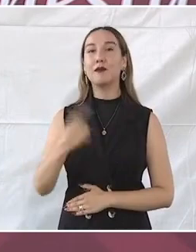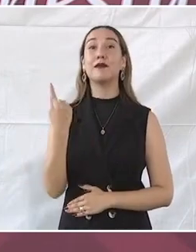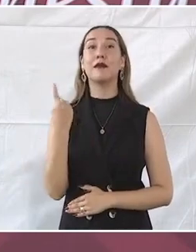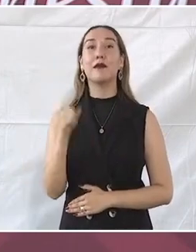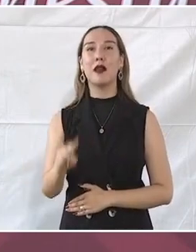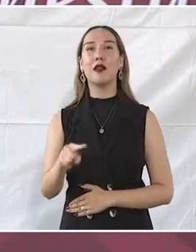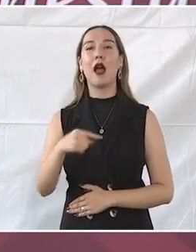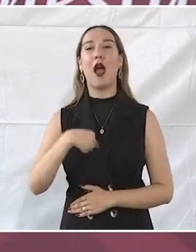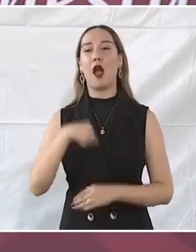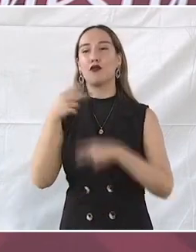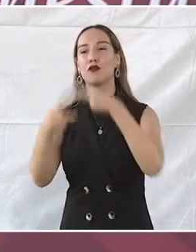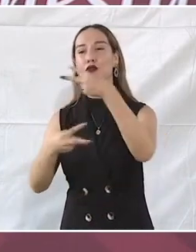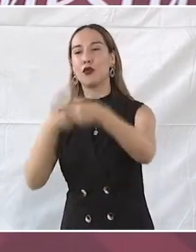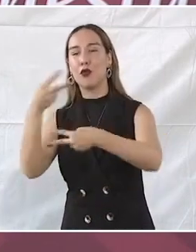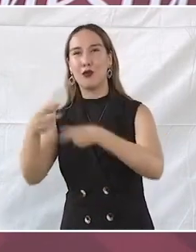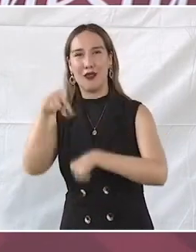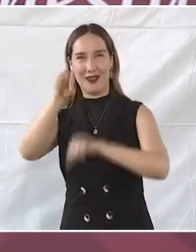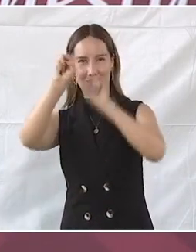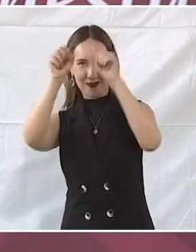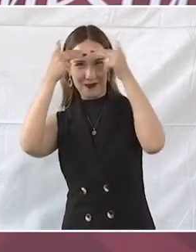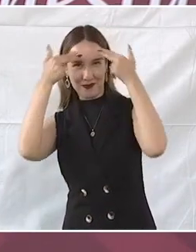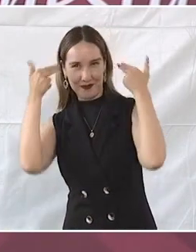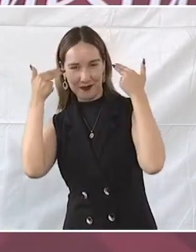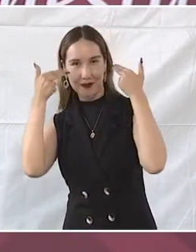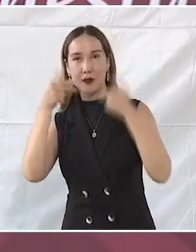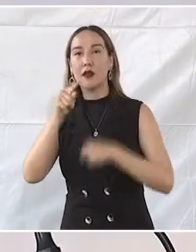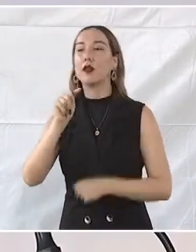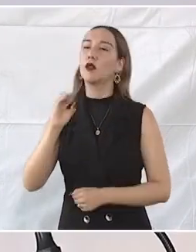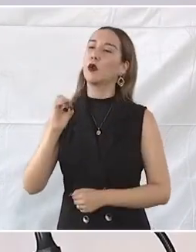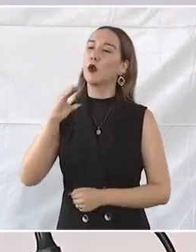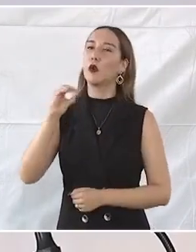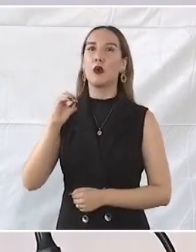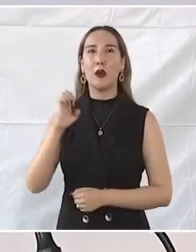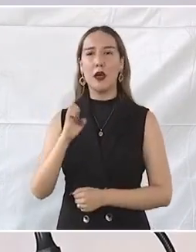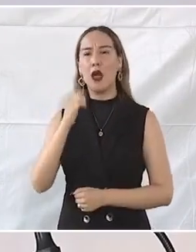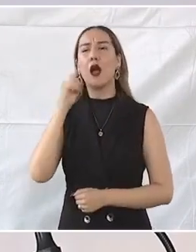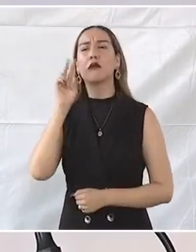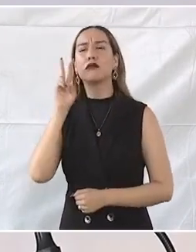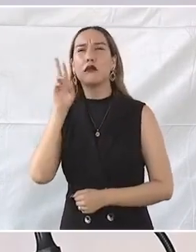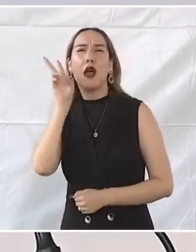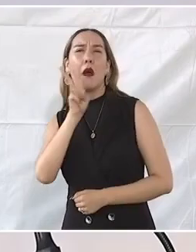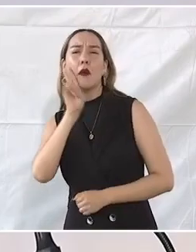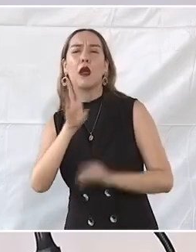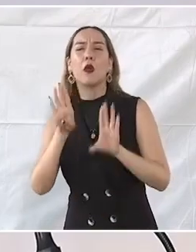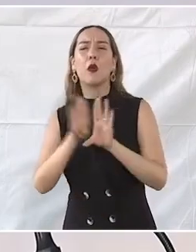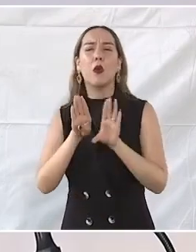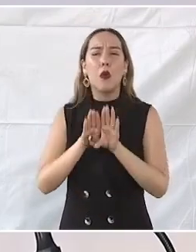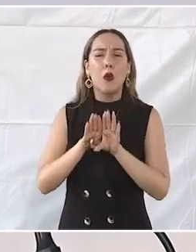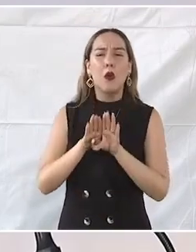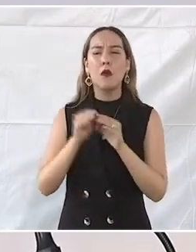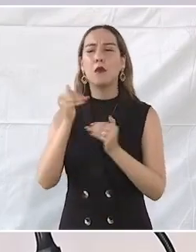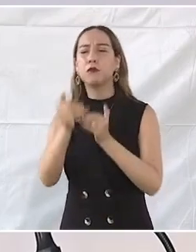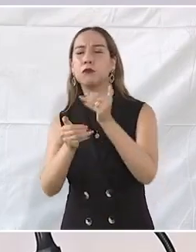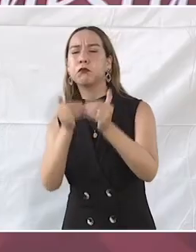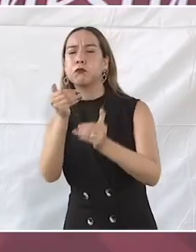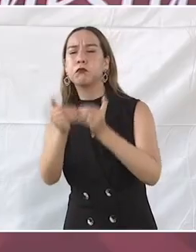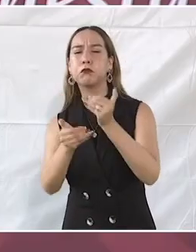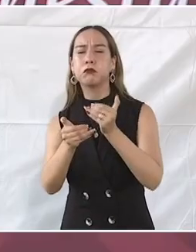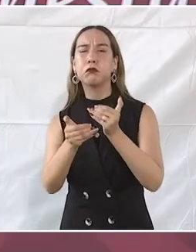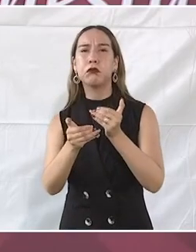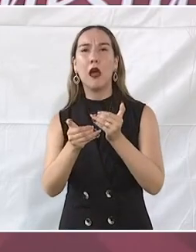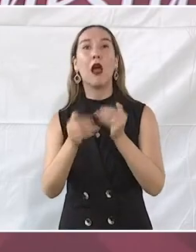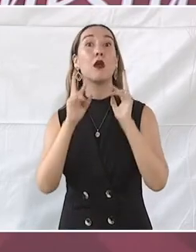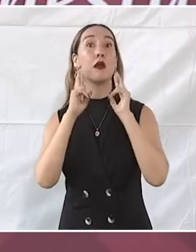comunidad de Tocoy, aquí, en la Huasteca, a corroborar el avance de los programas para el bienestar. Realizamos una asamblea con la